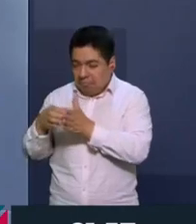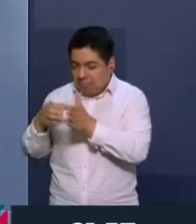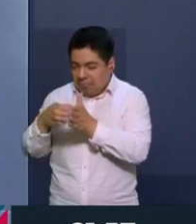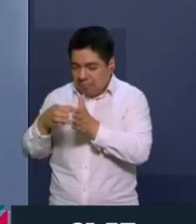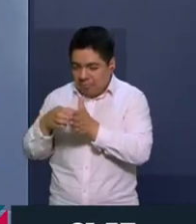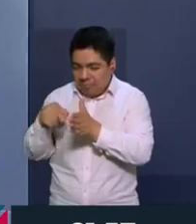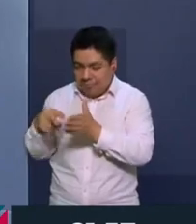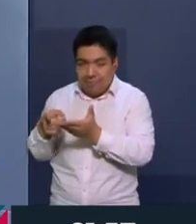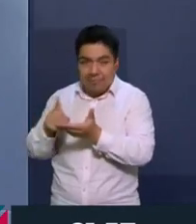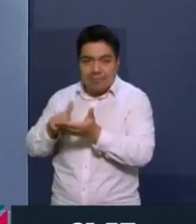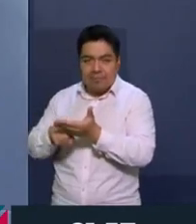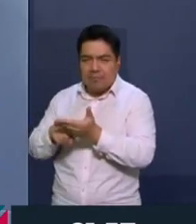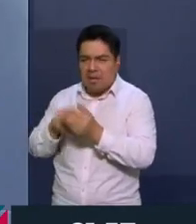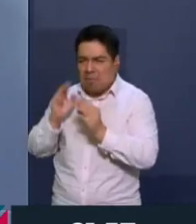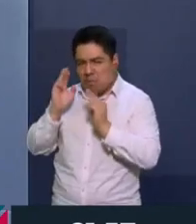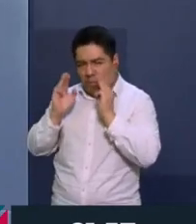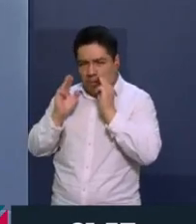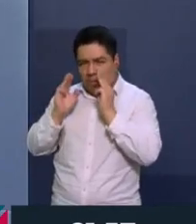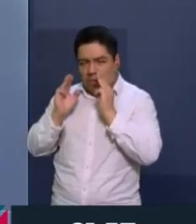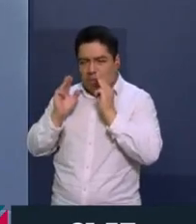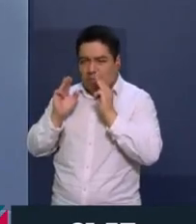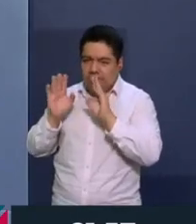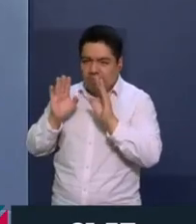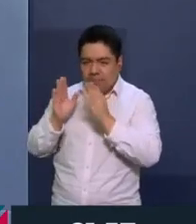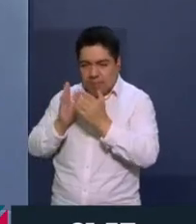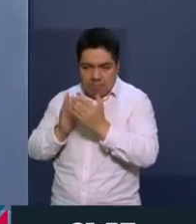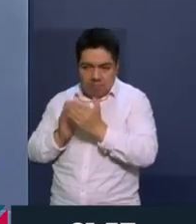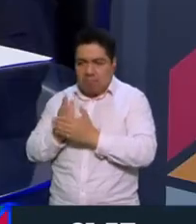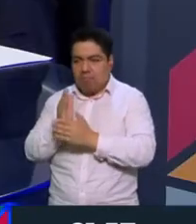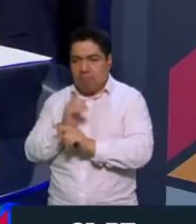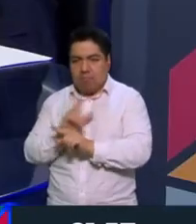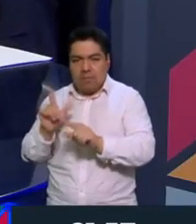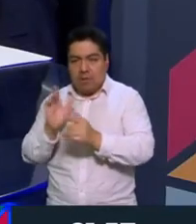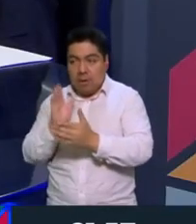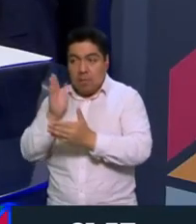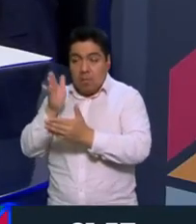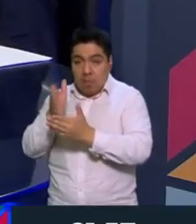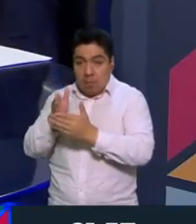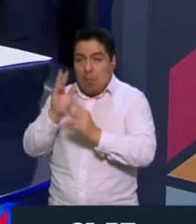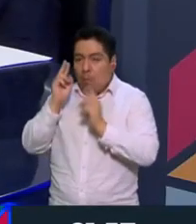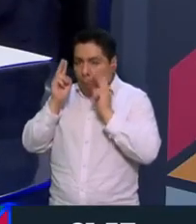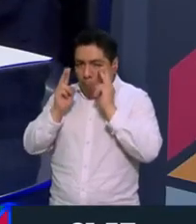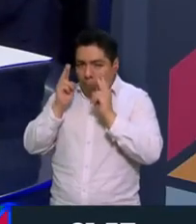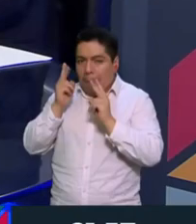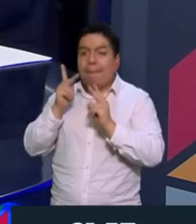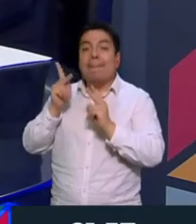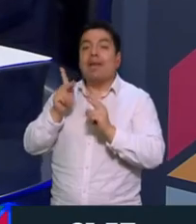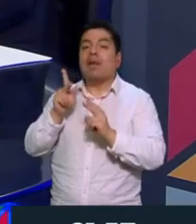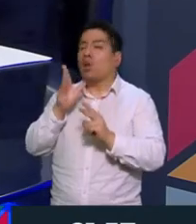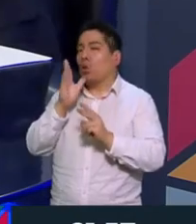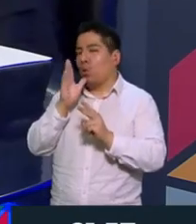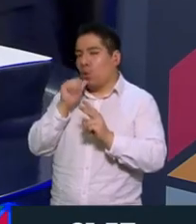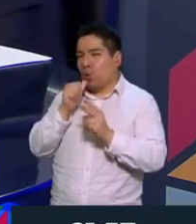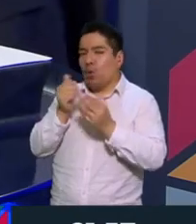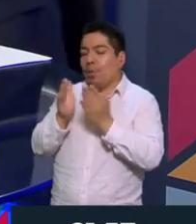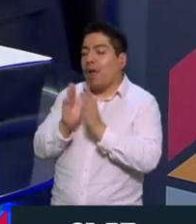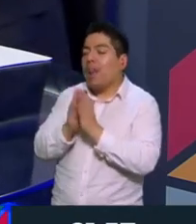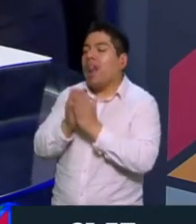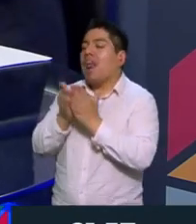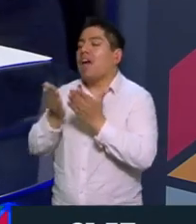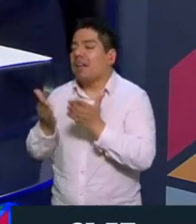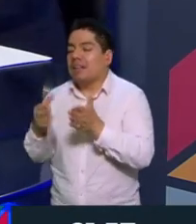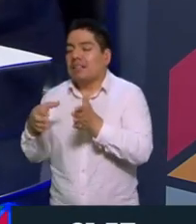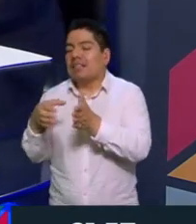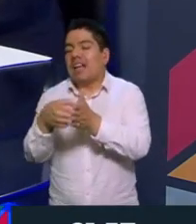este... no es museo, porque tampoco es acceso libre, o sea, físico. Puedes ir a visitarlo, pero no vas a poder abrir las cajitas,